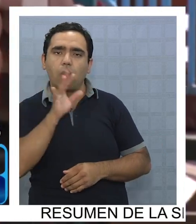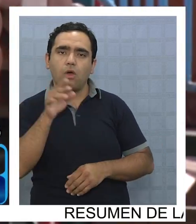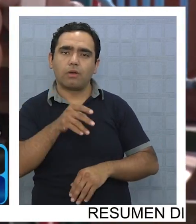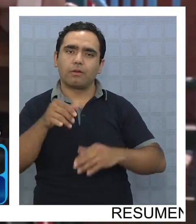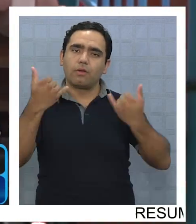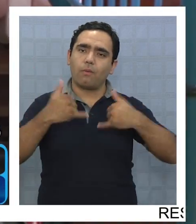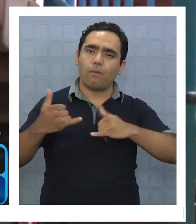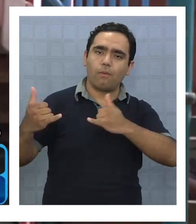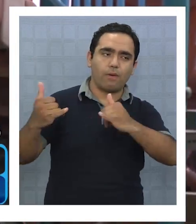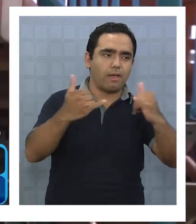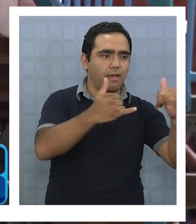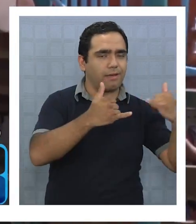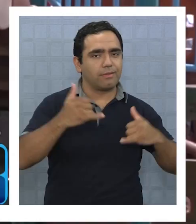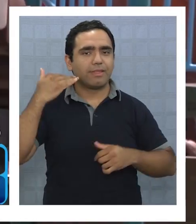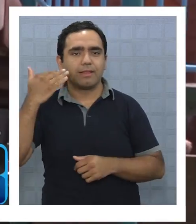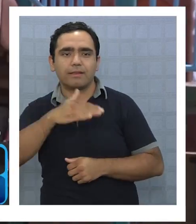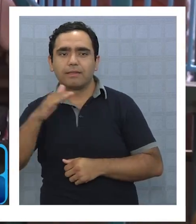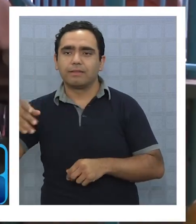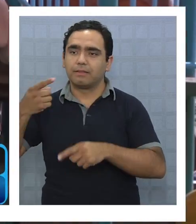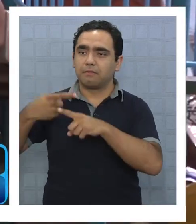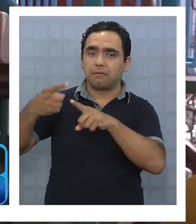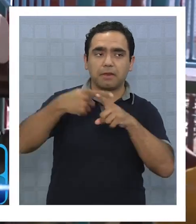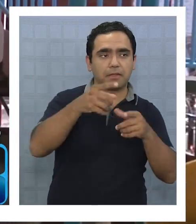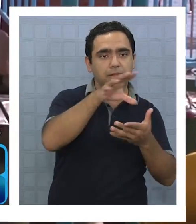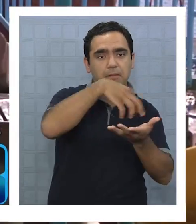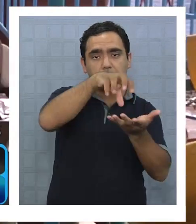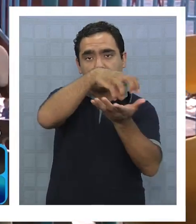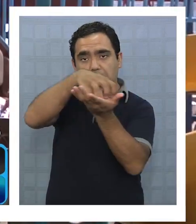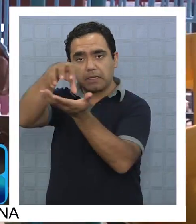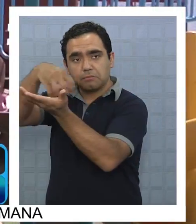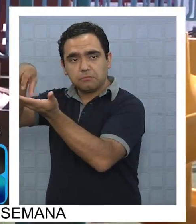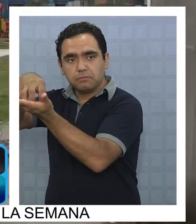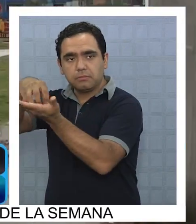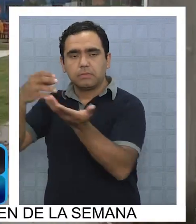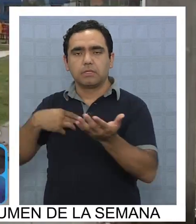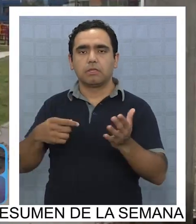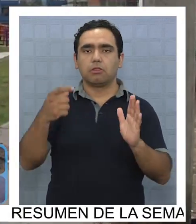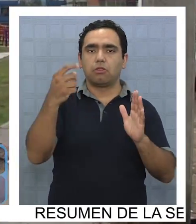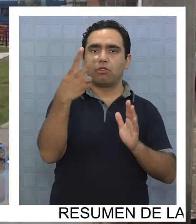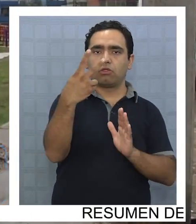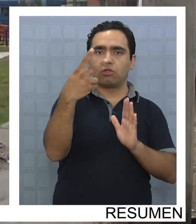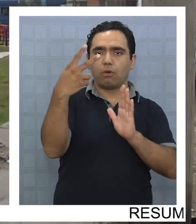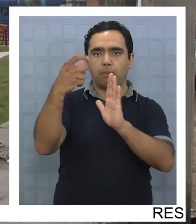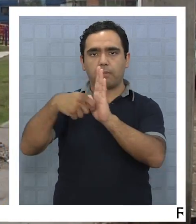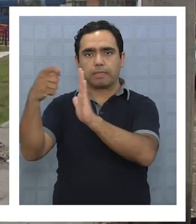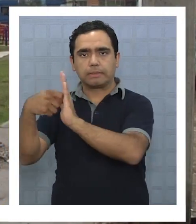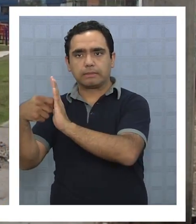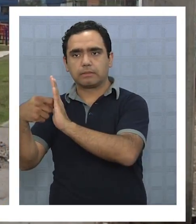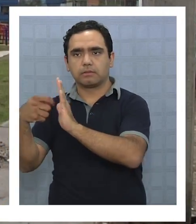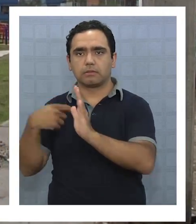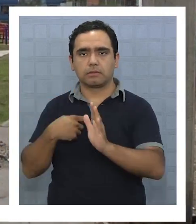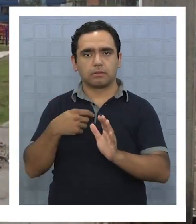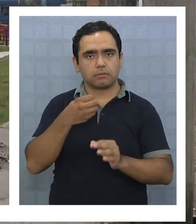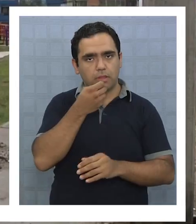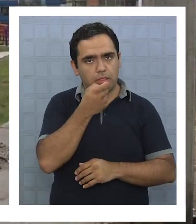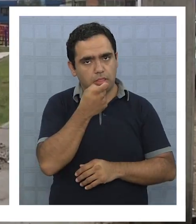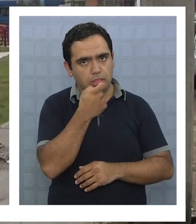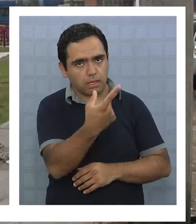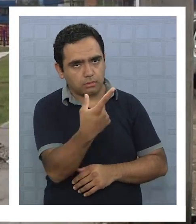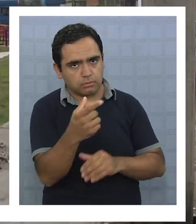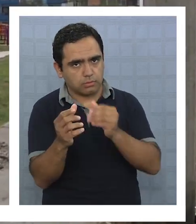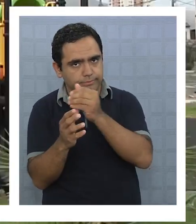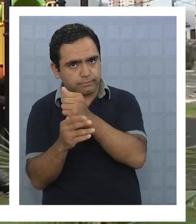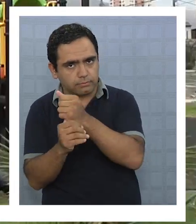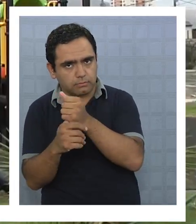coloridos juegos infantiles en distintas plazas de la ciudad. Casi dos meses después, se denuncia una supuesta irregularidad en su compra, la cual, de